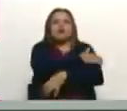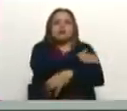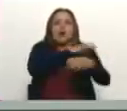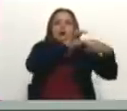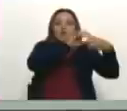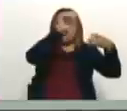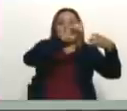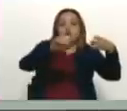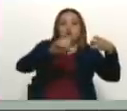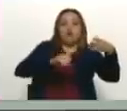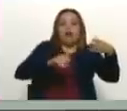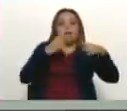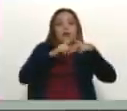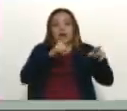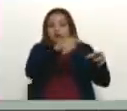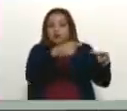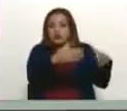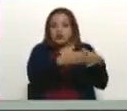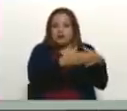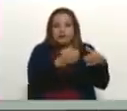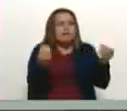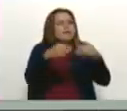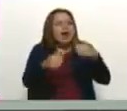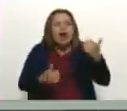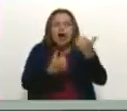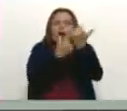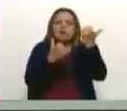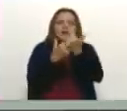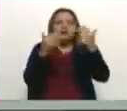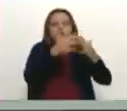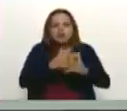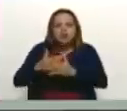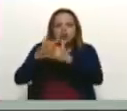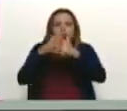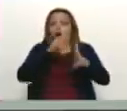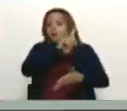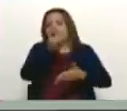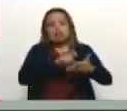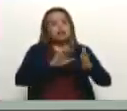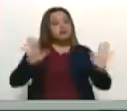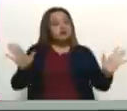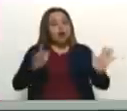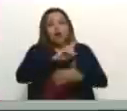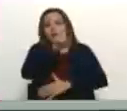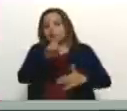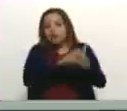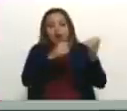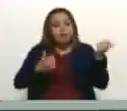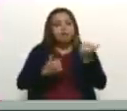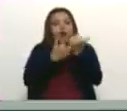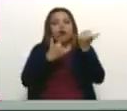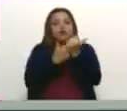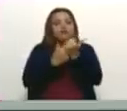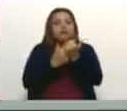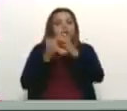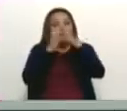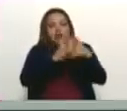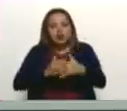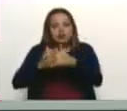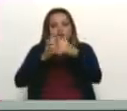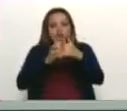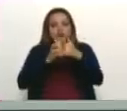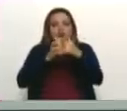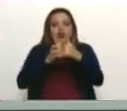pero es el sector más pro-gringo, totalmente, totalmente pro-gringo. Ellos no van ni al